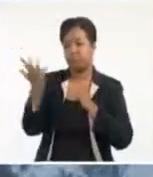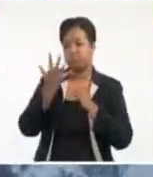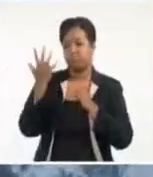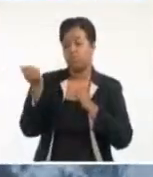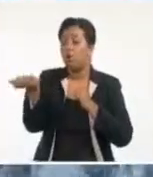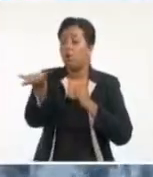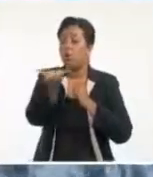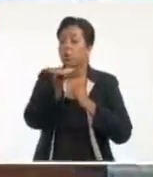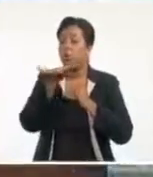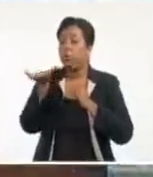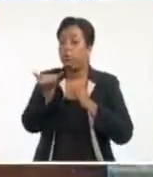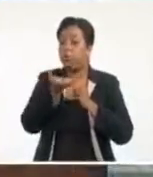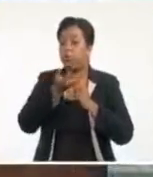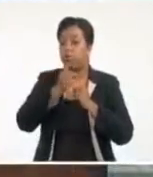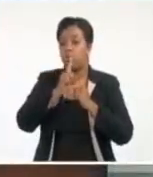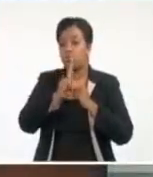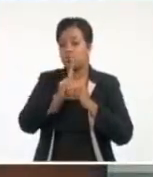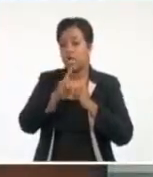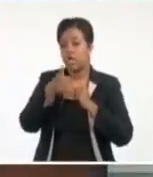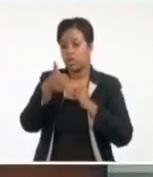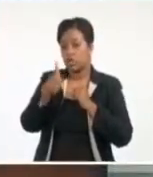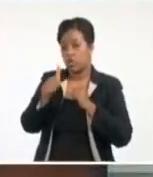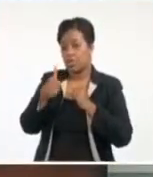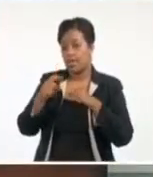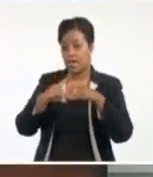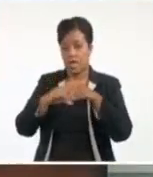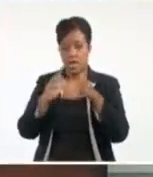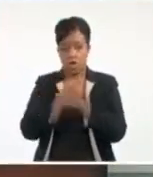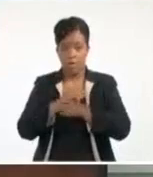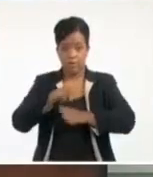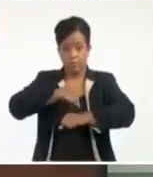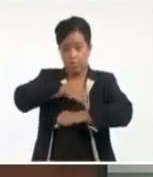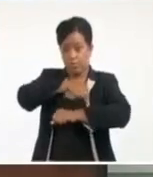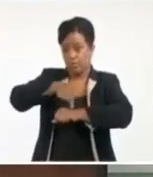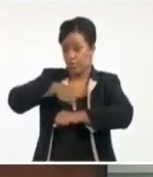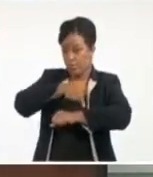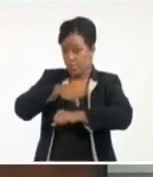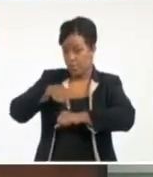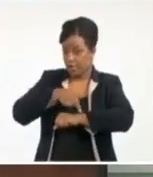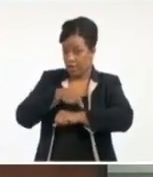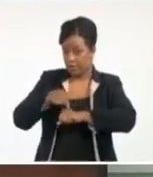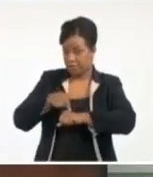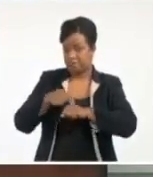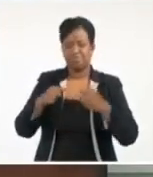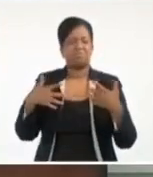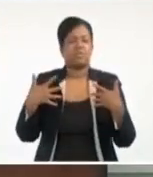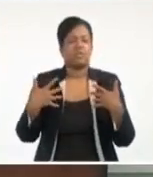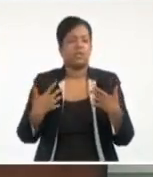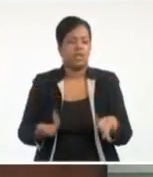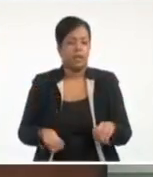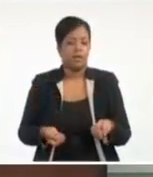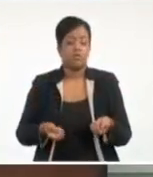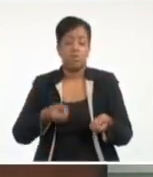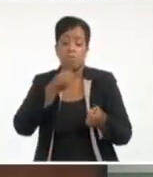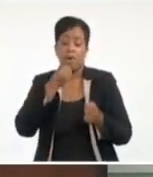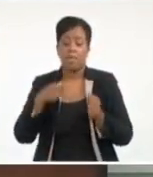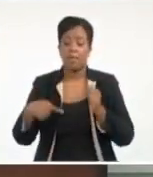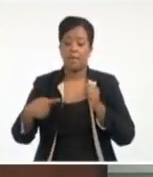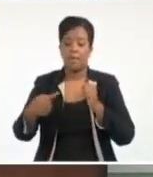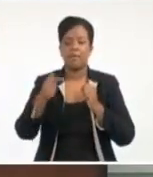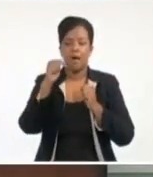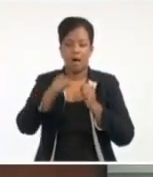sostenidos de 110 kilómetros por hora. ¿qué es lo que ha pasado? Y dentro de un momento se los voy a decir.